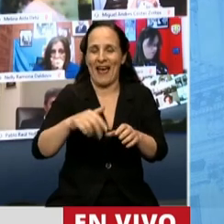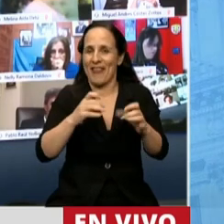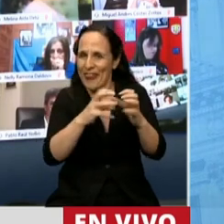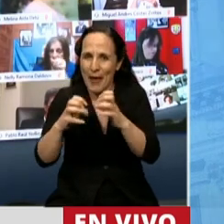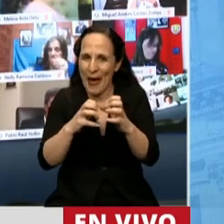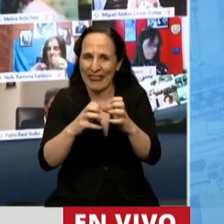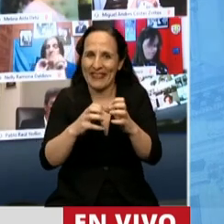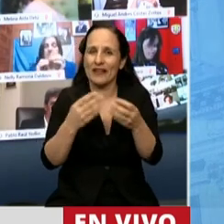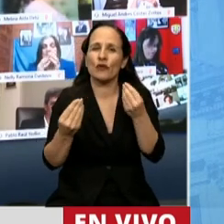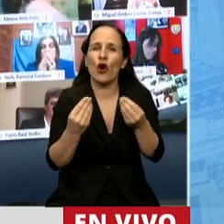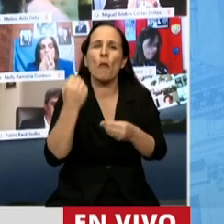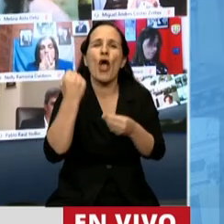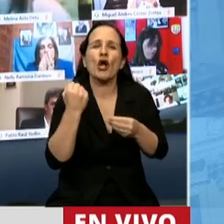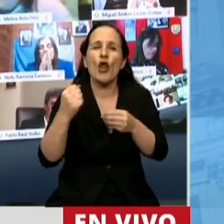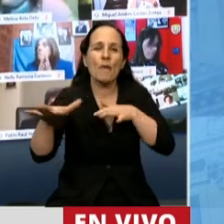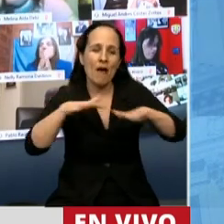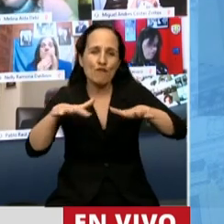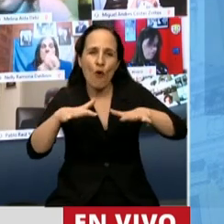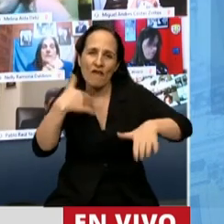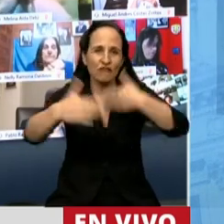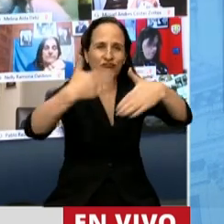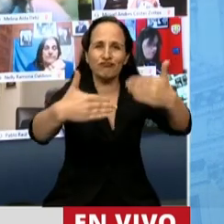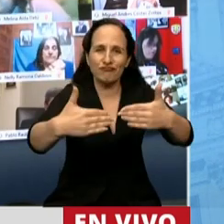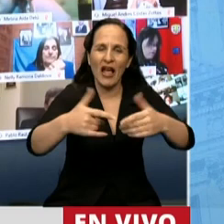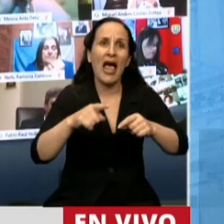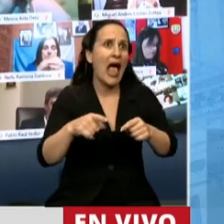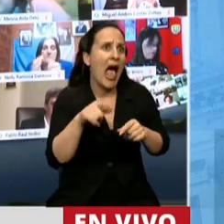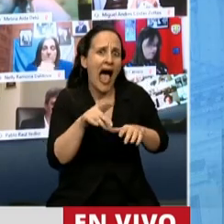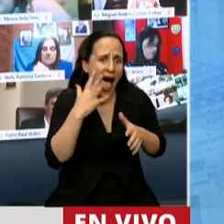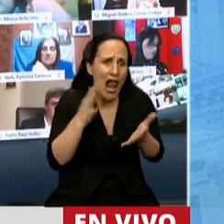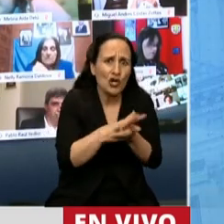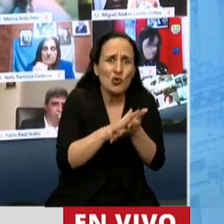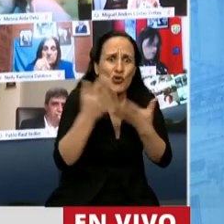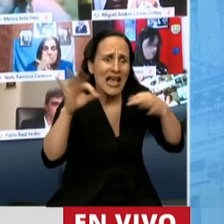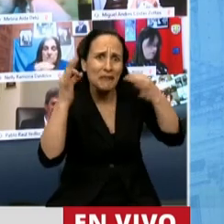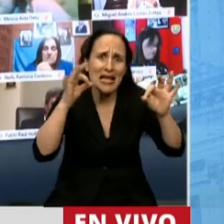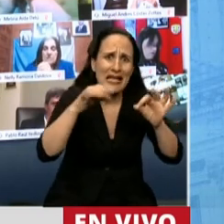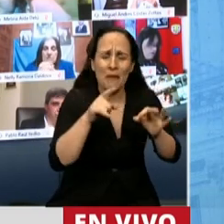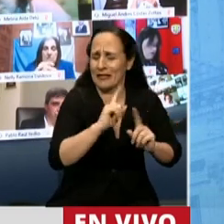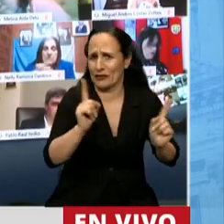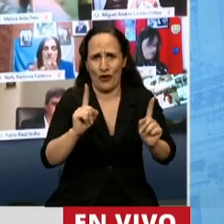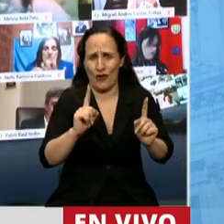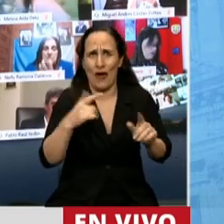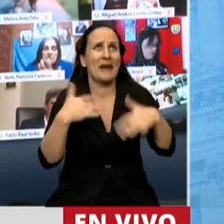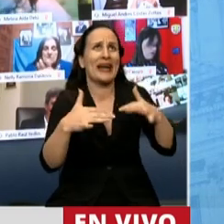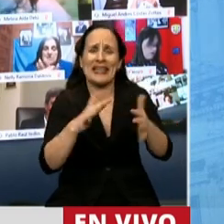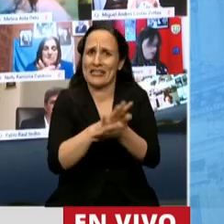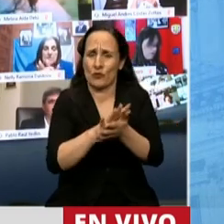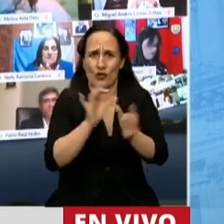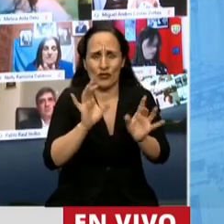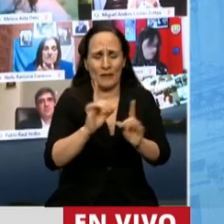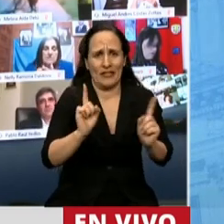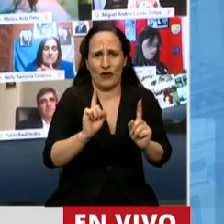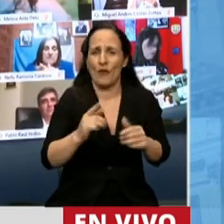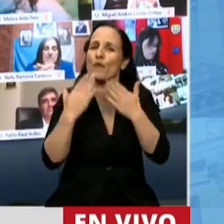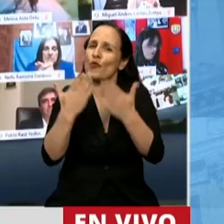cómo reactivar la economía y no cómo sobrevivir de emergencia en emergencia. Muchas gracias, señor presidente.